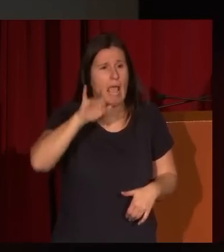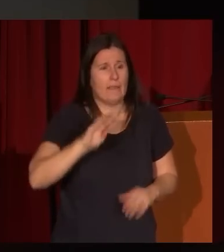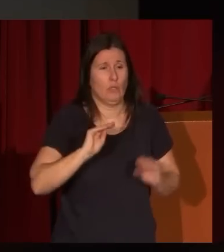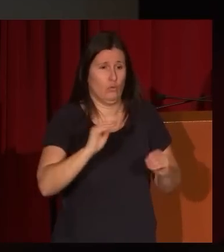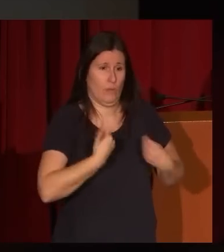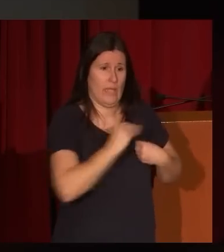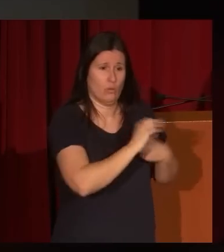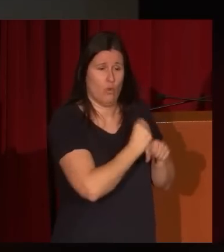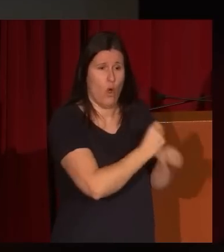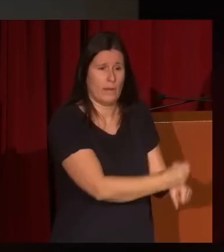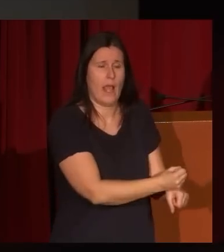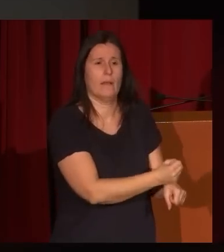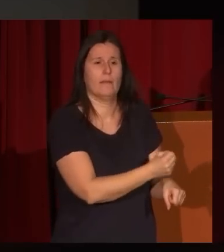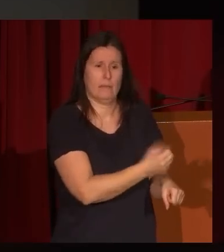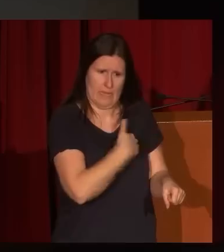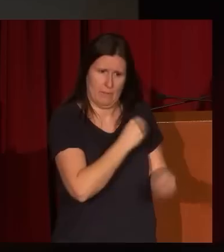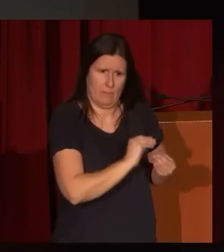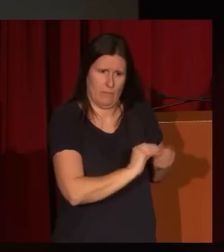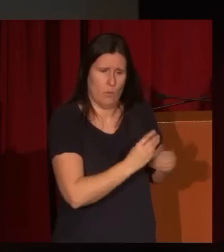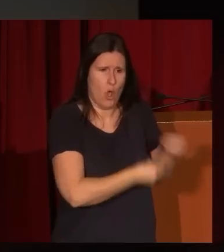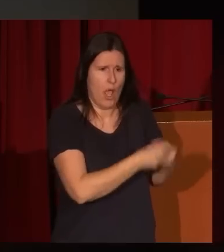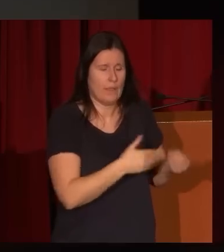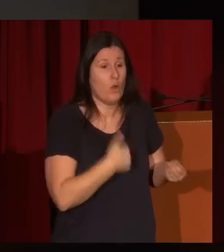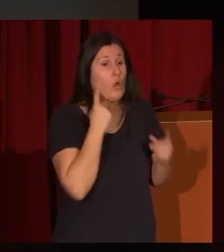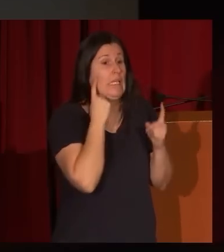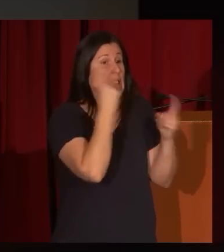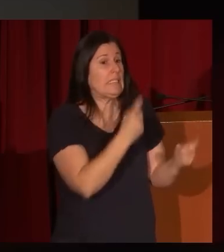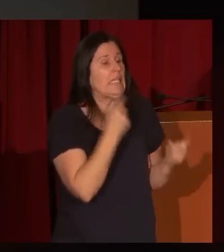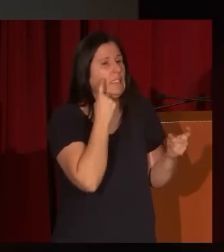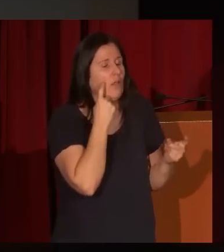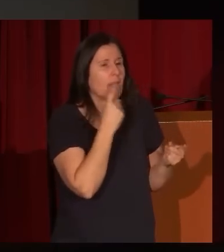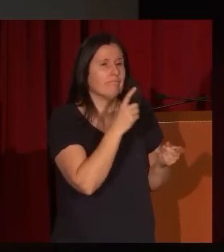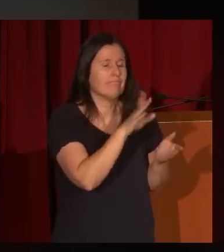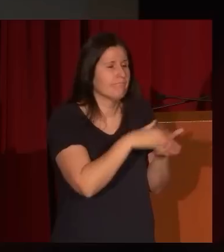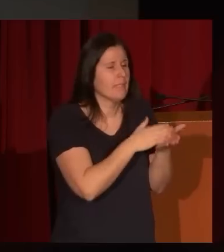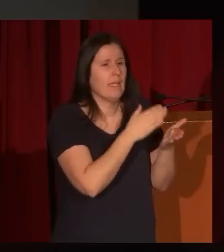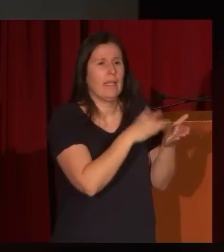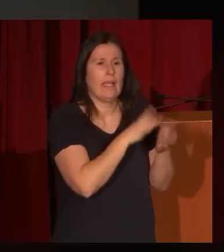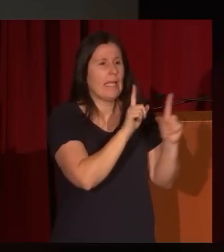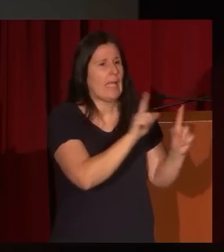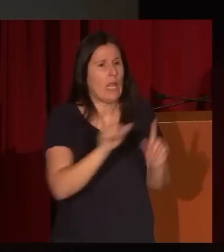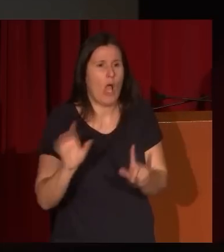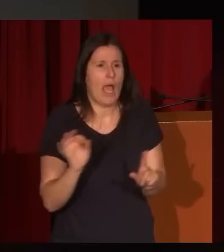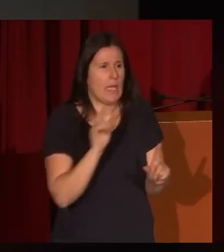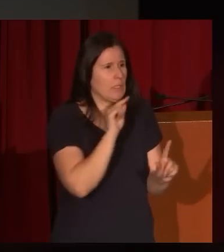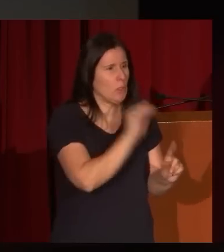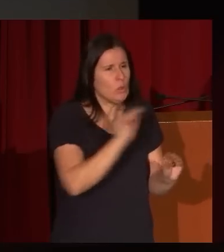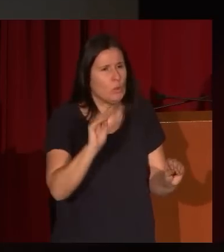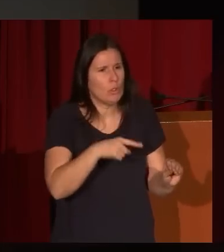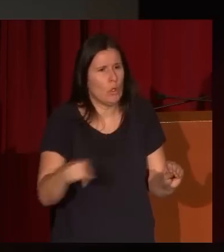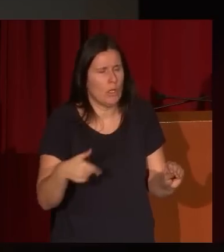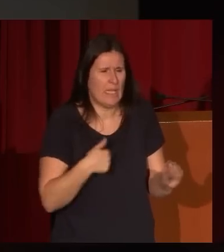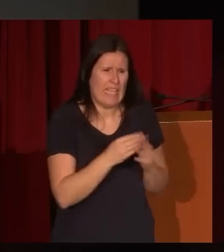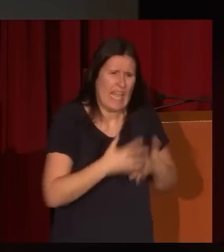la que hace, y además él mismo lo menciona así, un intento de catalogación es, digamos, es tan extensa, es tan